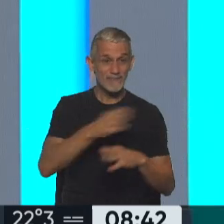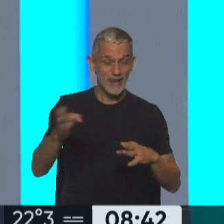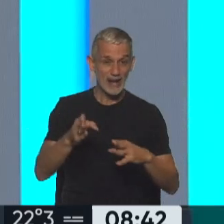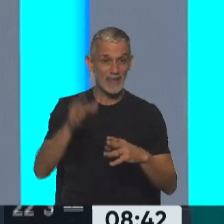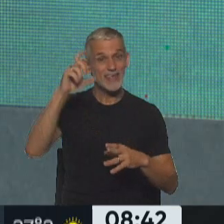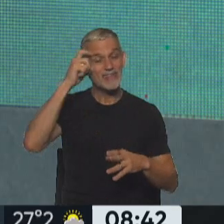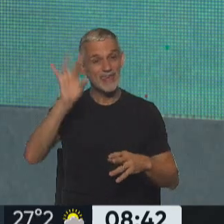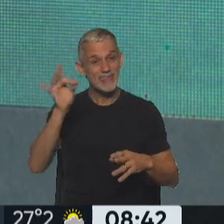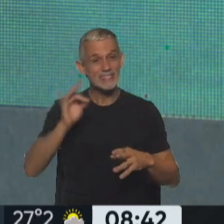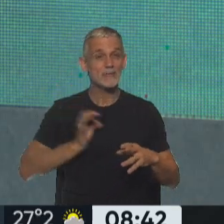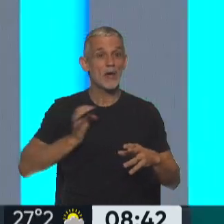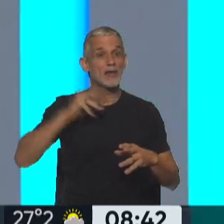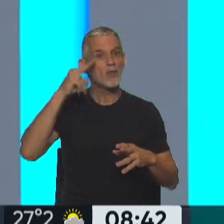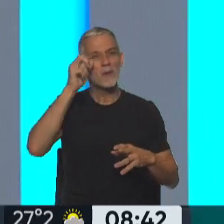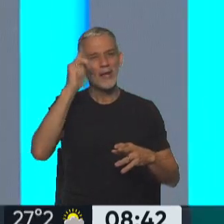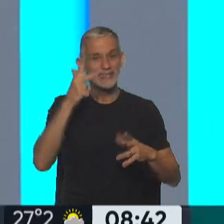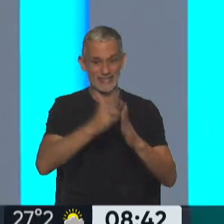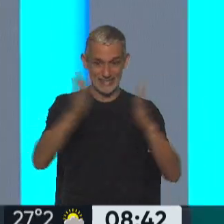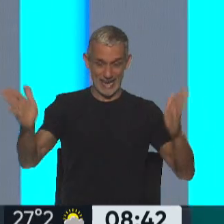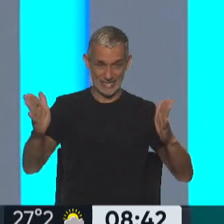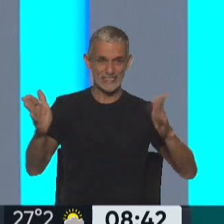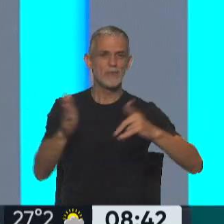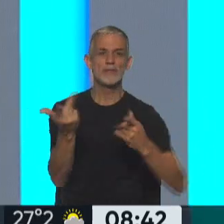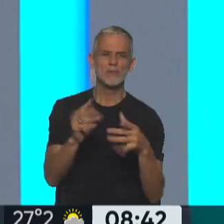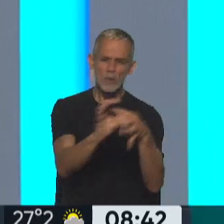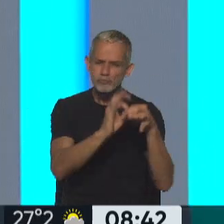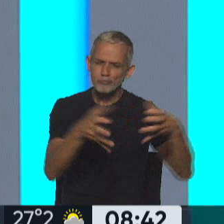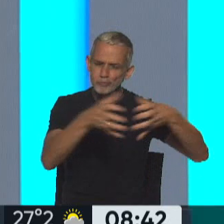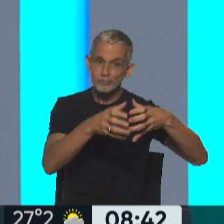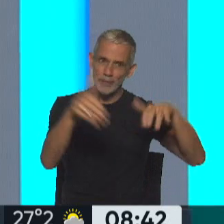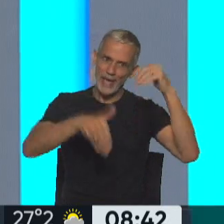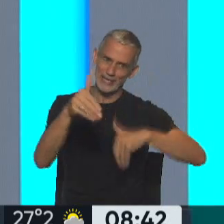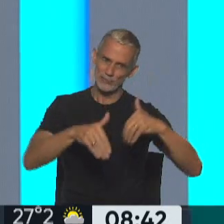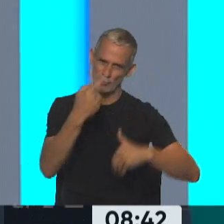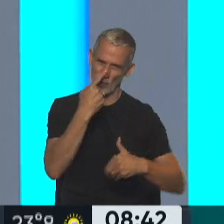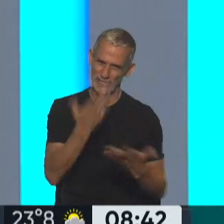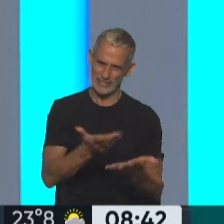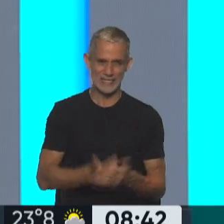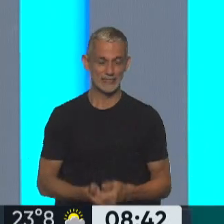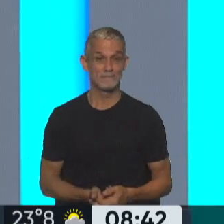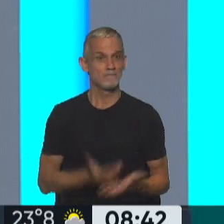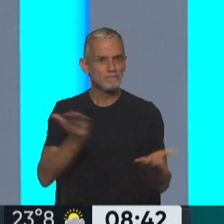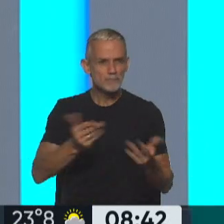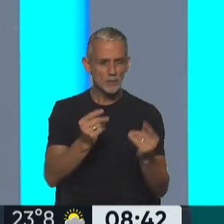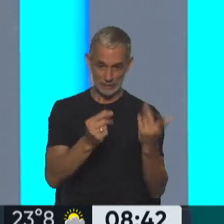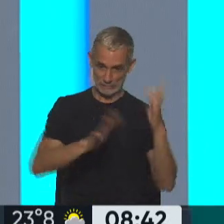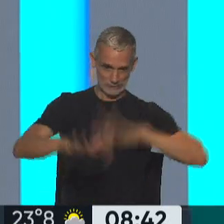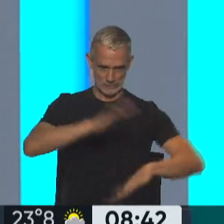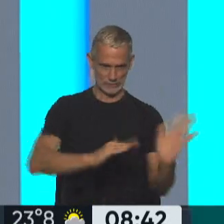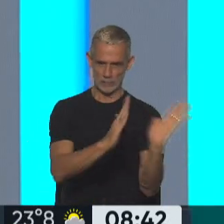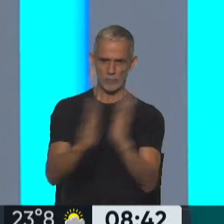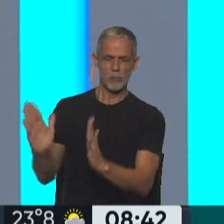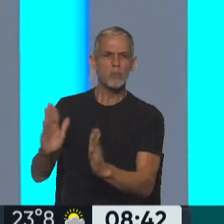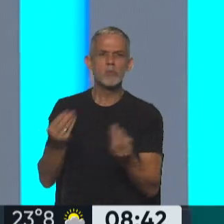el 10 de diciembre de 2023, y además ya una coalición electoral nuevamente. Bueno, lo cierto es que este reordenamiento interno,